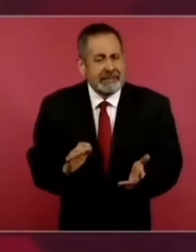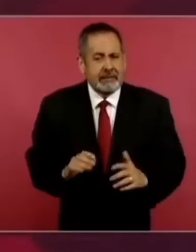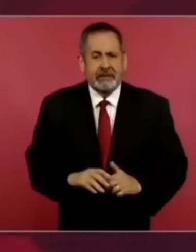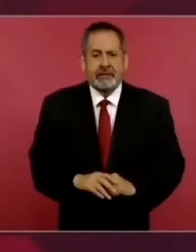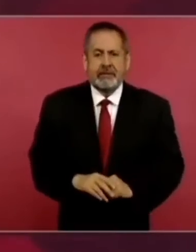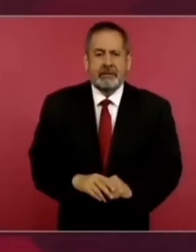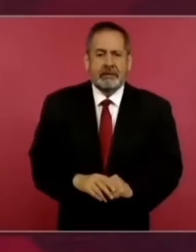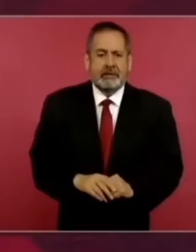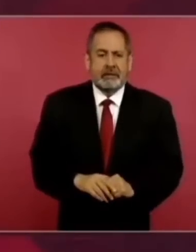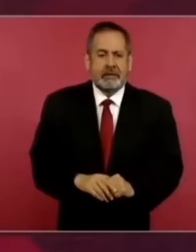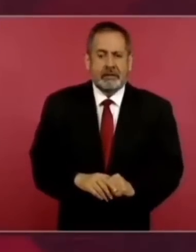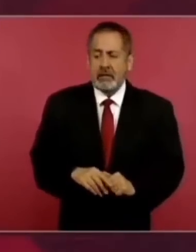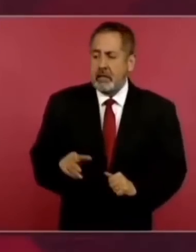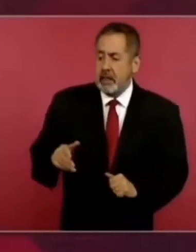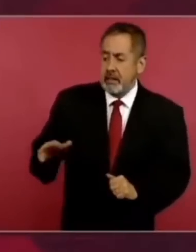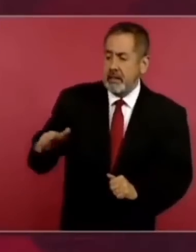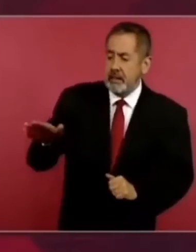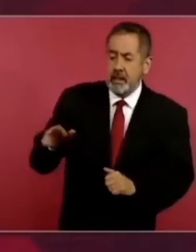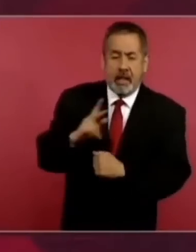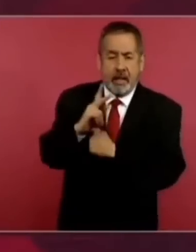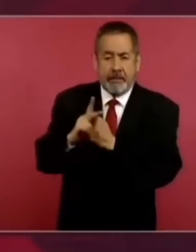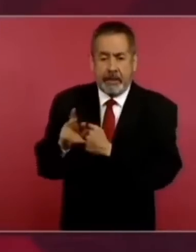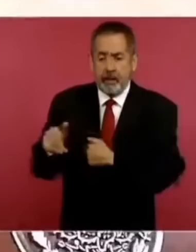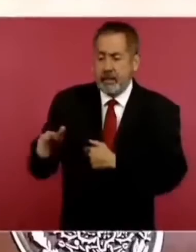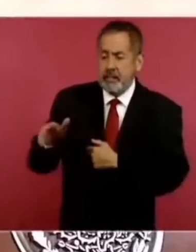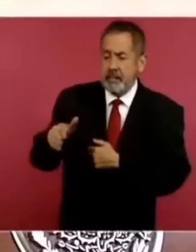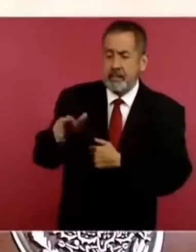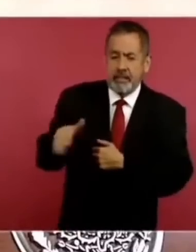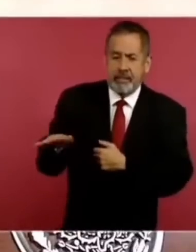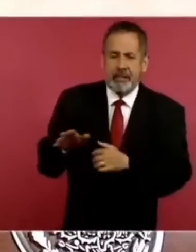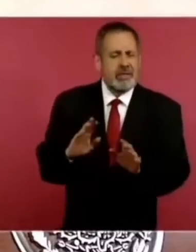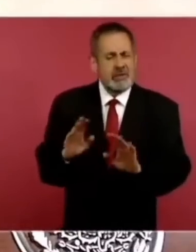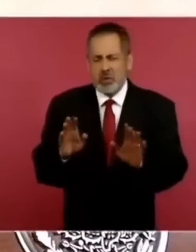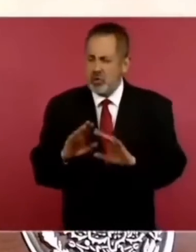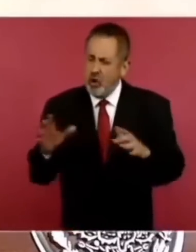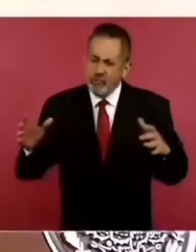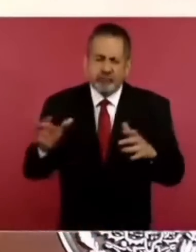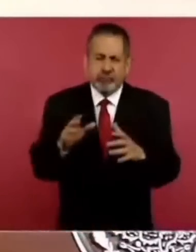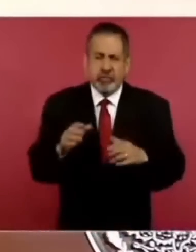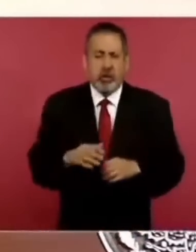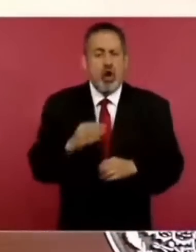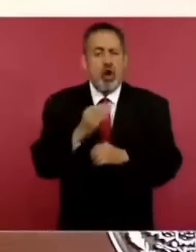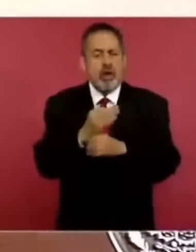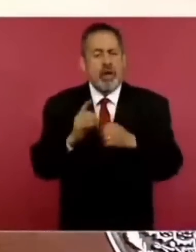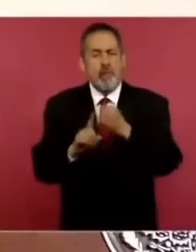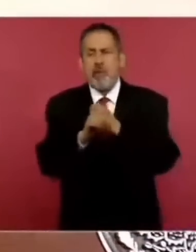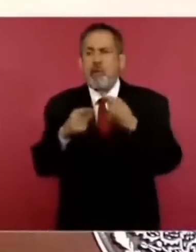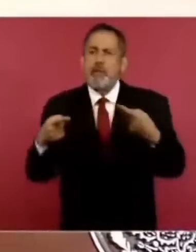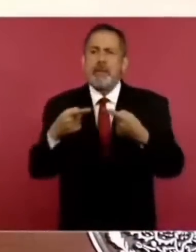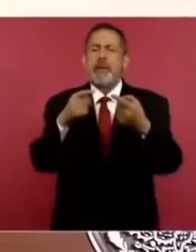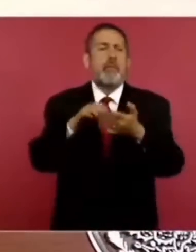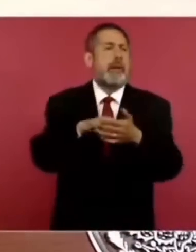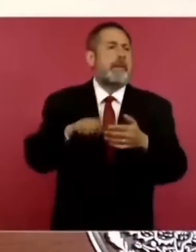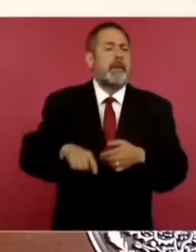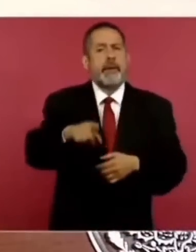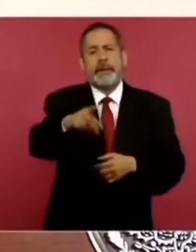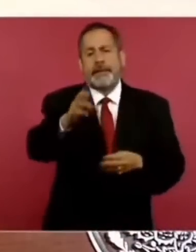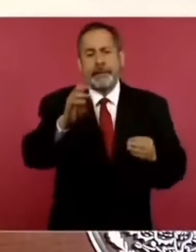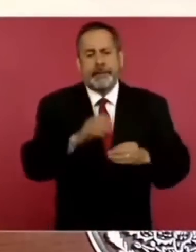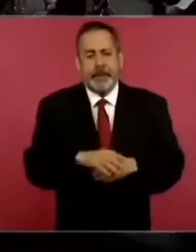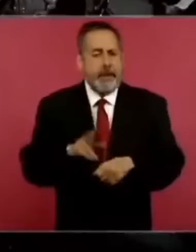excluir a nadie porque hay un conflicto por ejemplo en